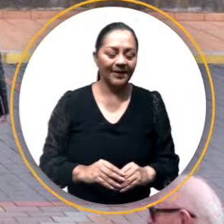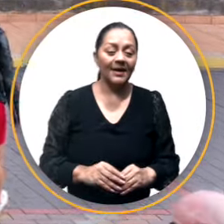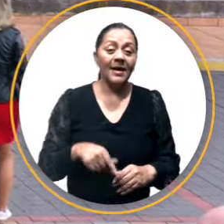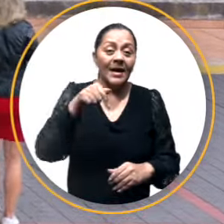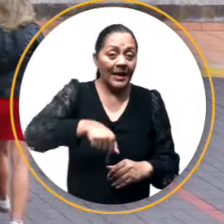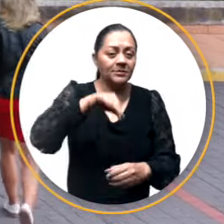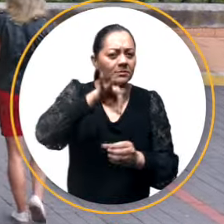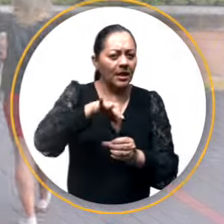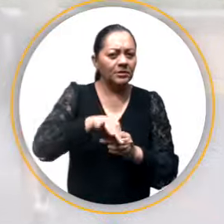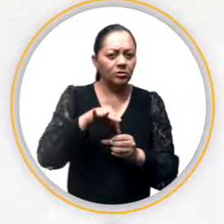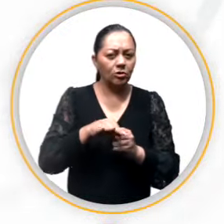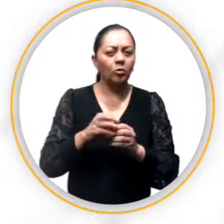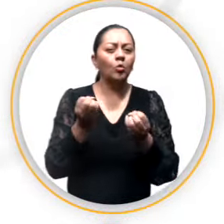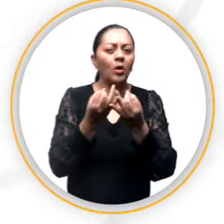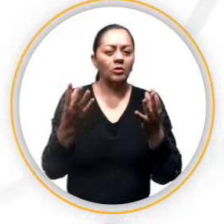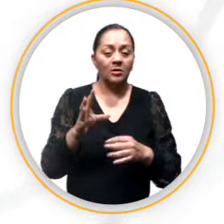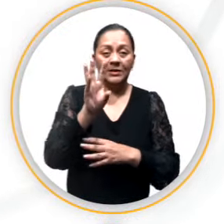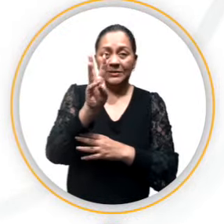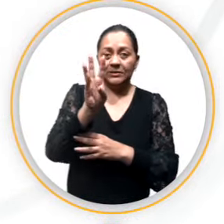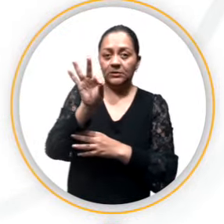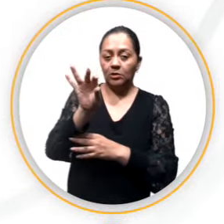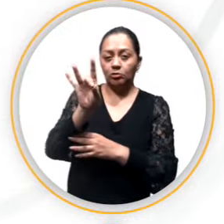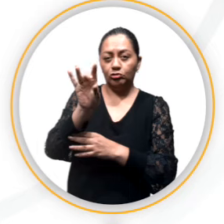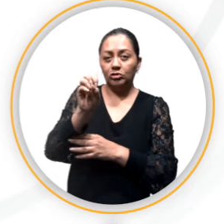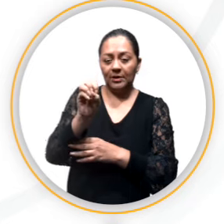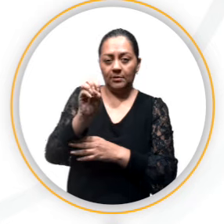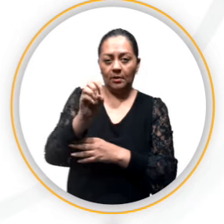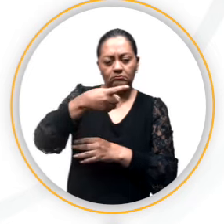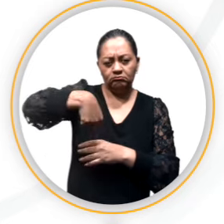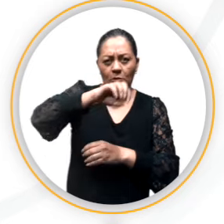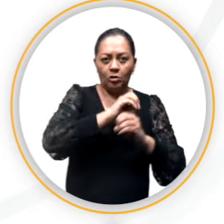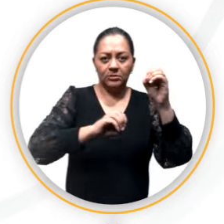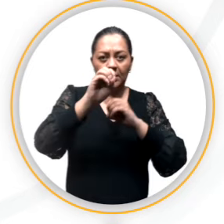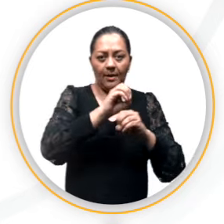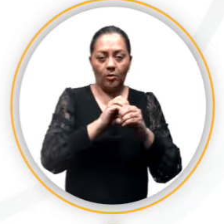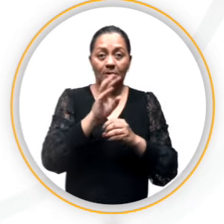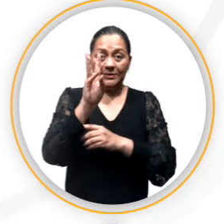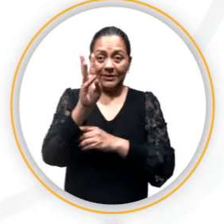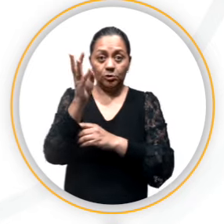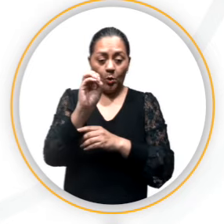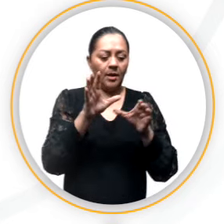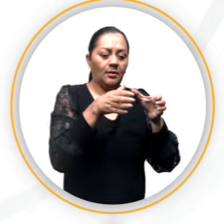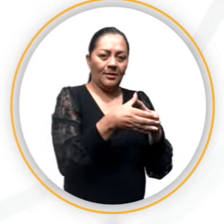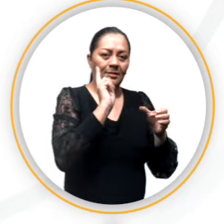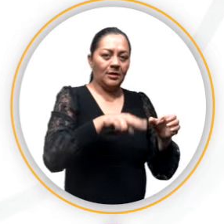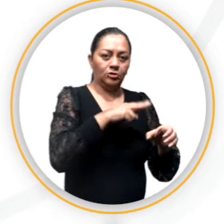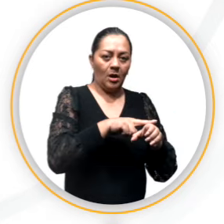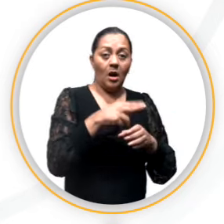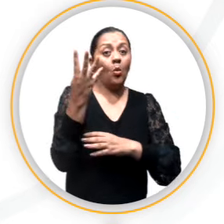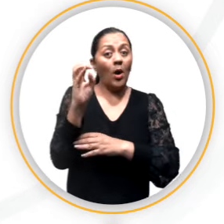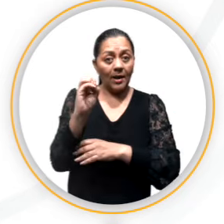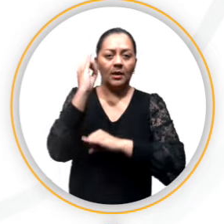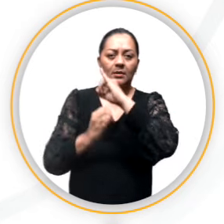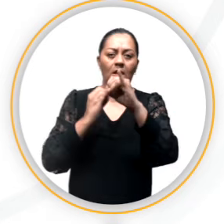Estas elecciones contaron con un total de 680 observadores electorales, de los cuales 640 son nacionales y 40